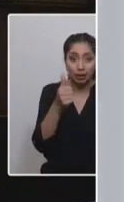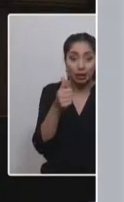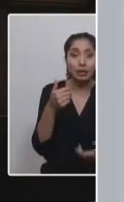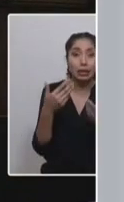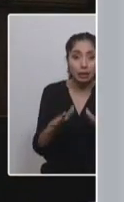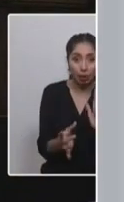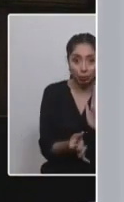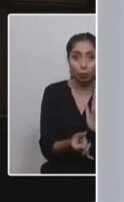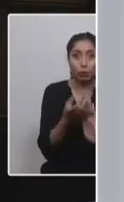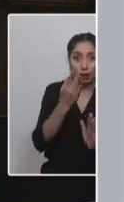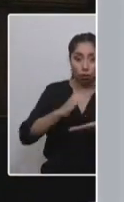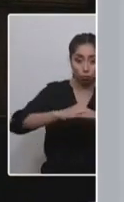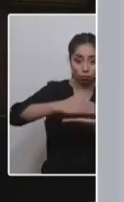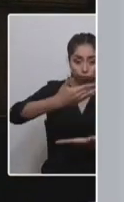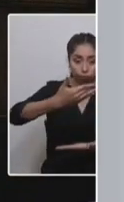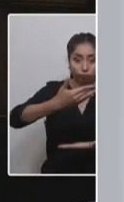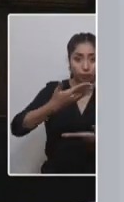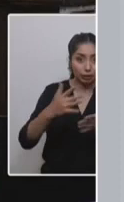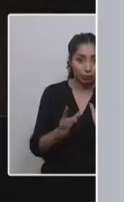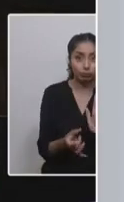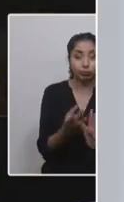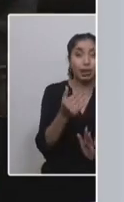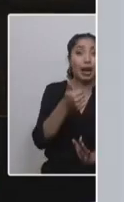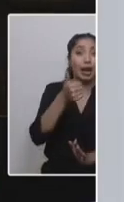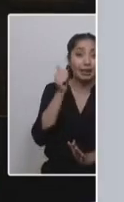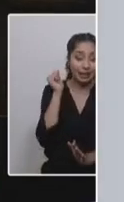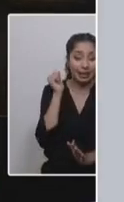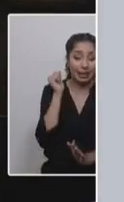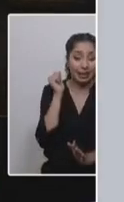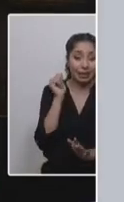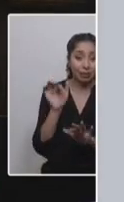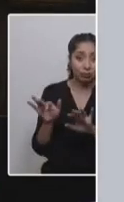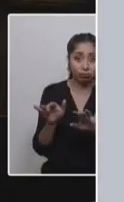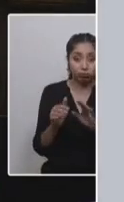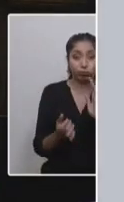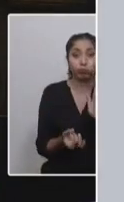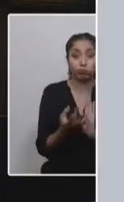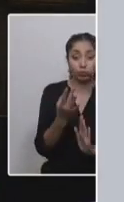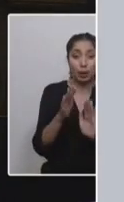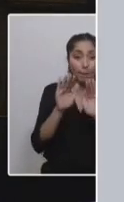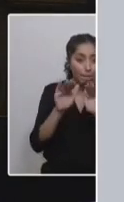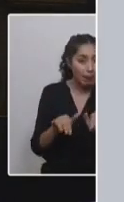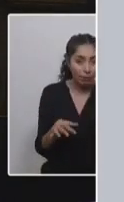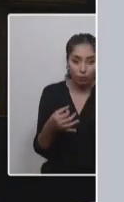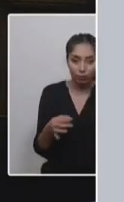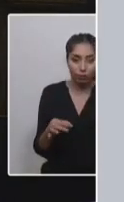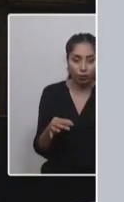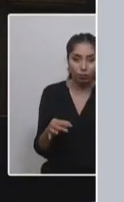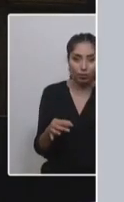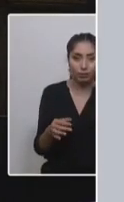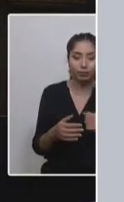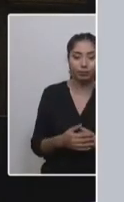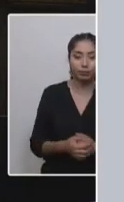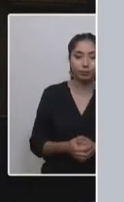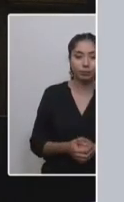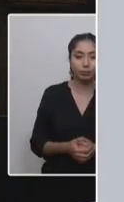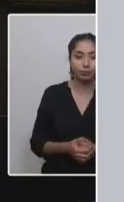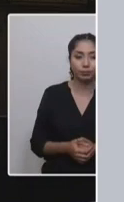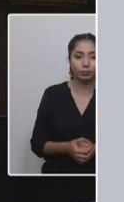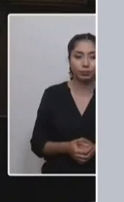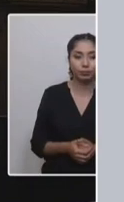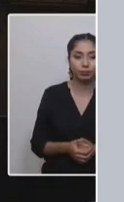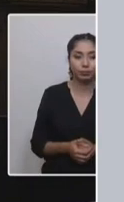eso. A ver, logremos generar acuerdos entre los diversos sectores que como tú bien señalabas son muy variados dentro de la constituyente para tener